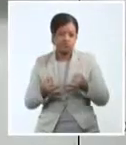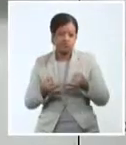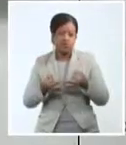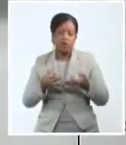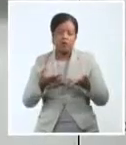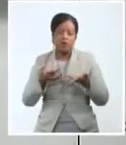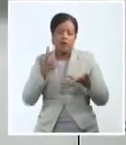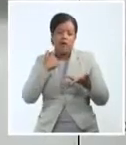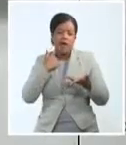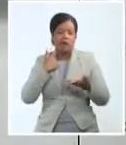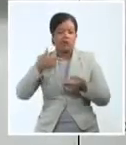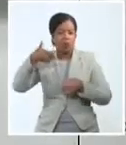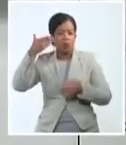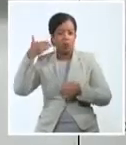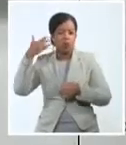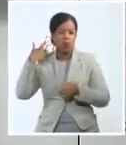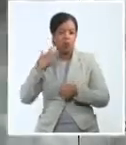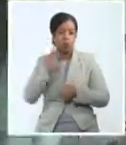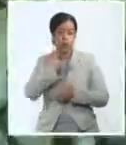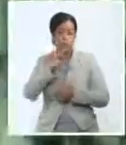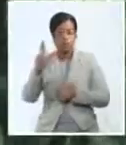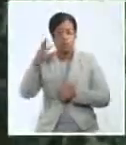años fundacionales de la Revolución Cubana.